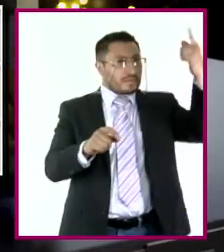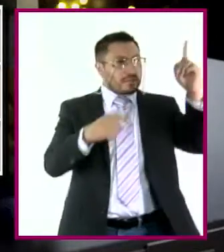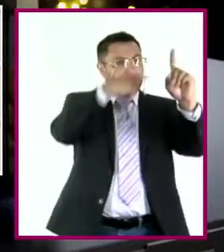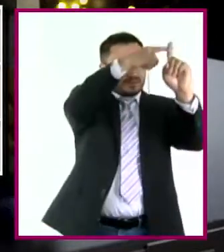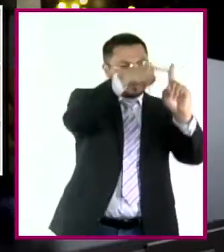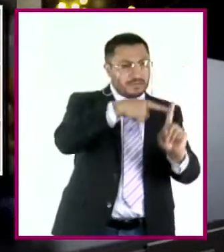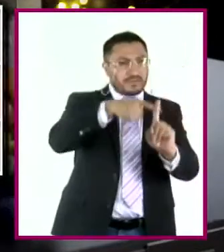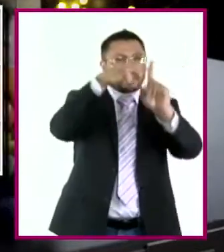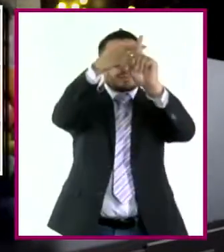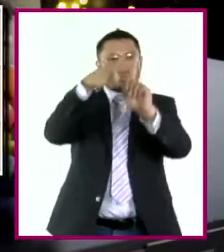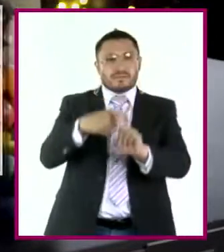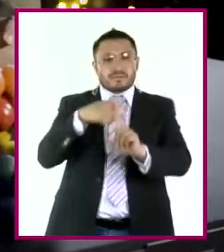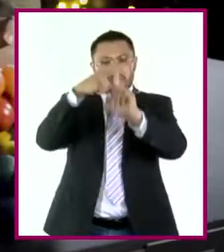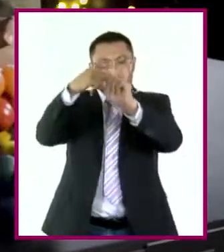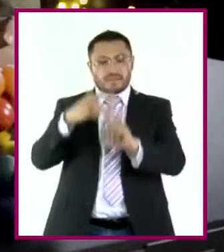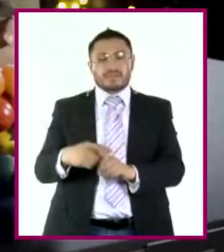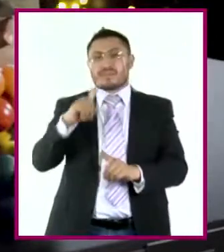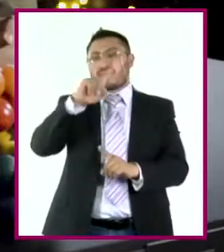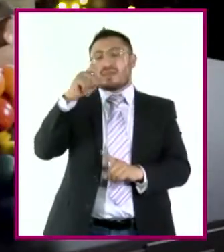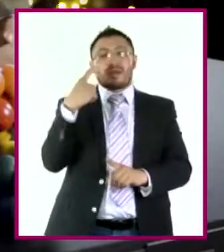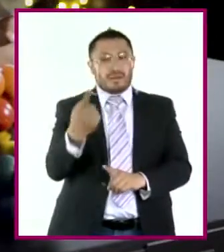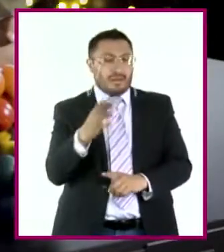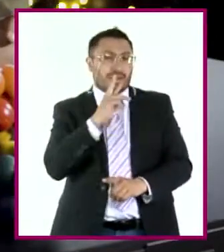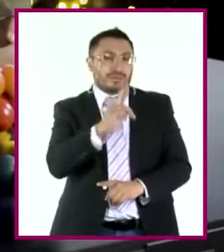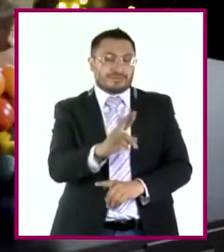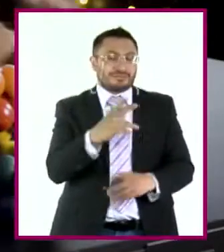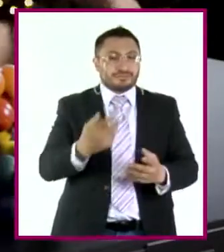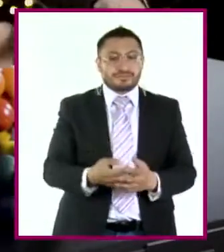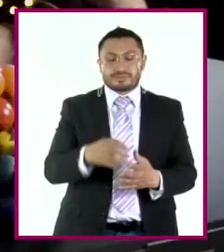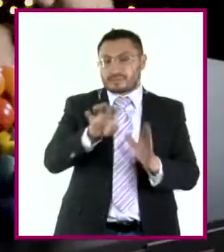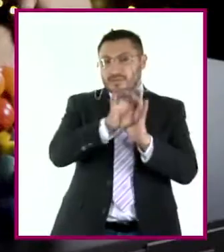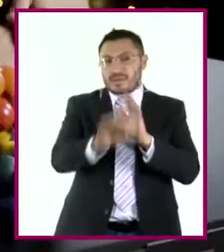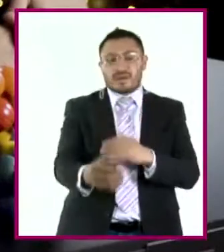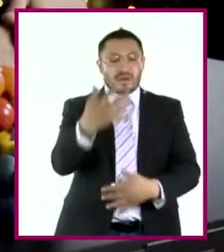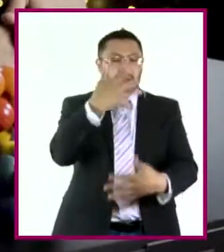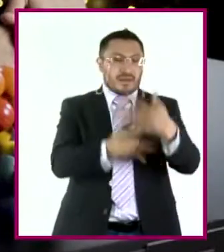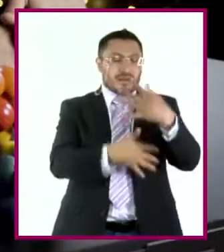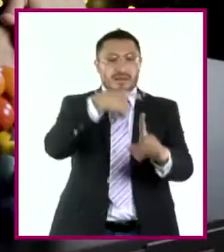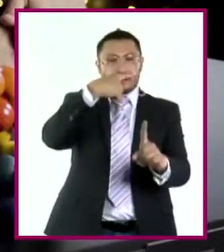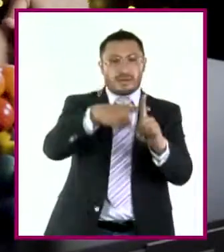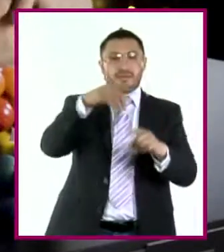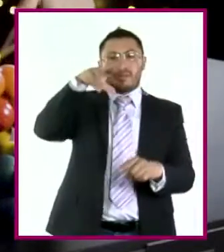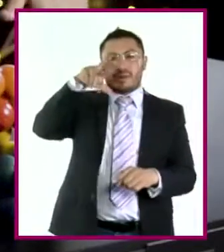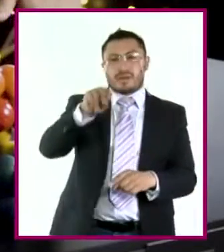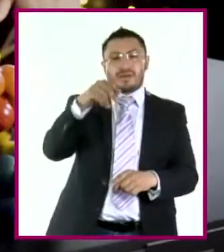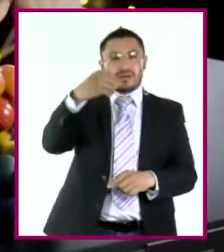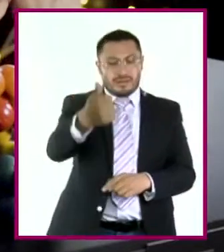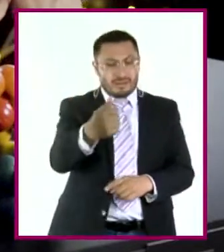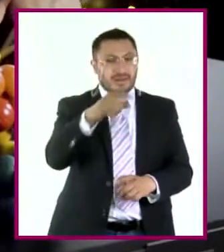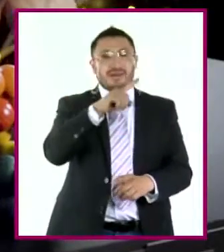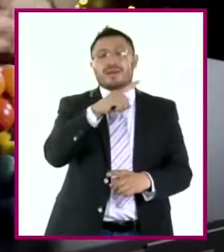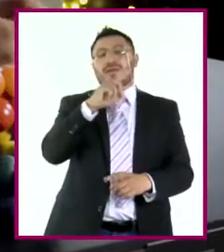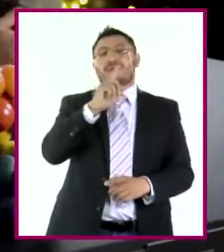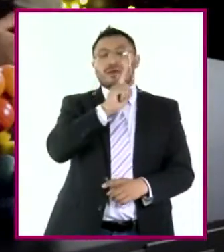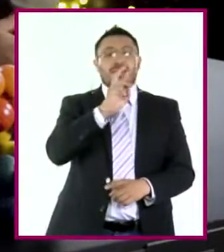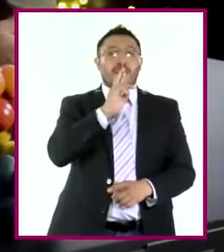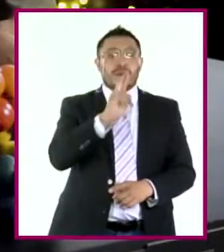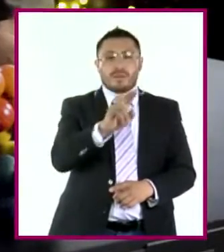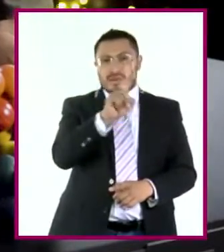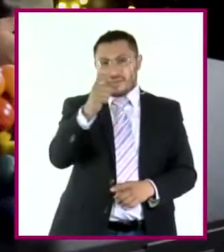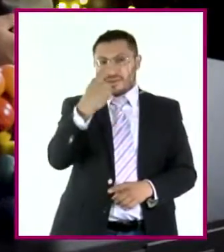Y sin importar el número que elijamos, ¿no? Por ejemplo, 15 más 86 es igual a 101. ¡Guau!